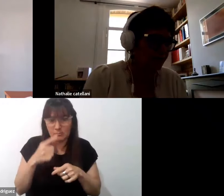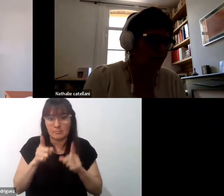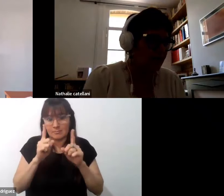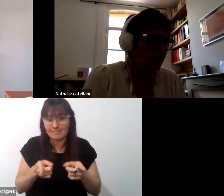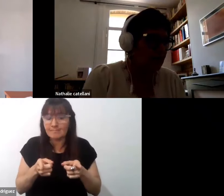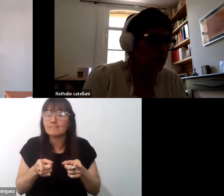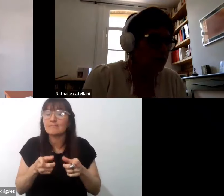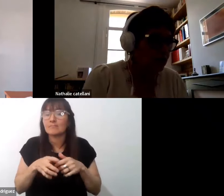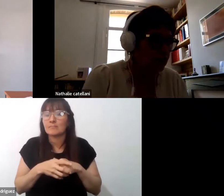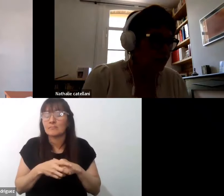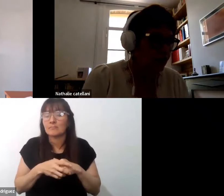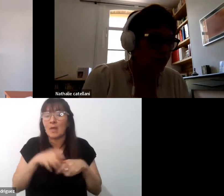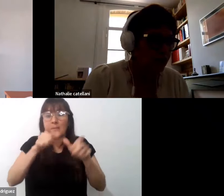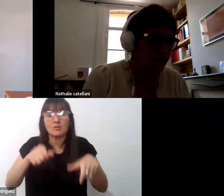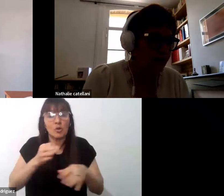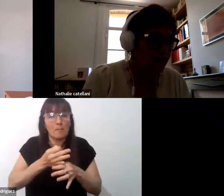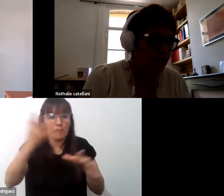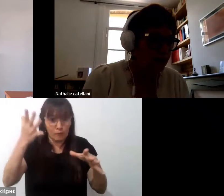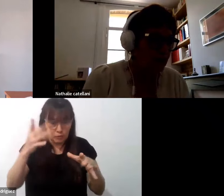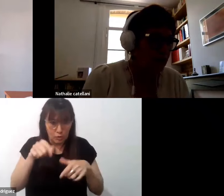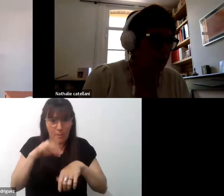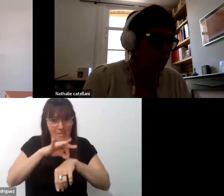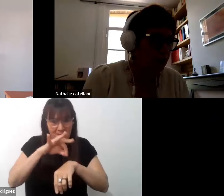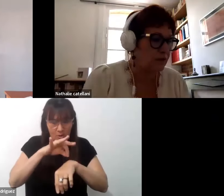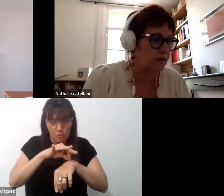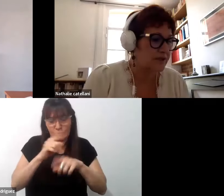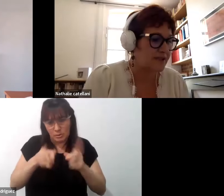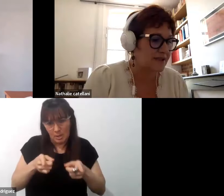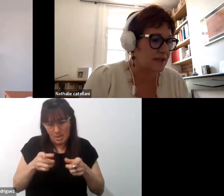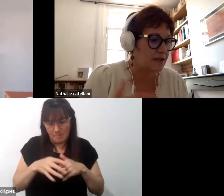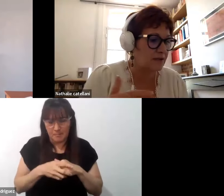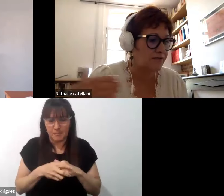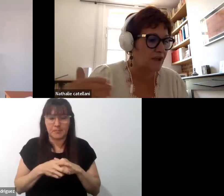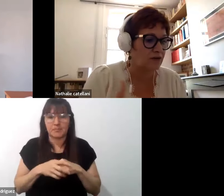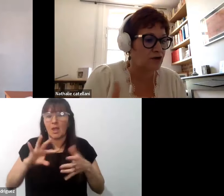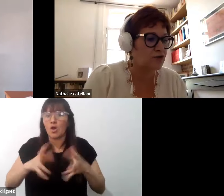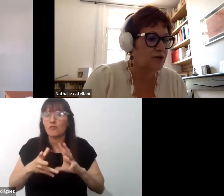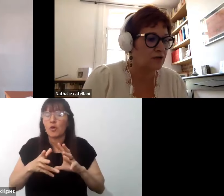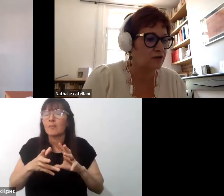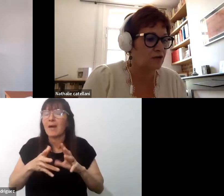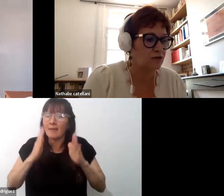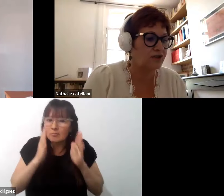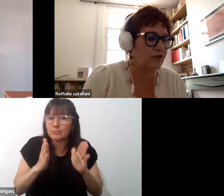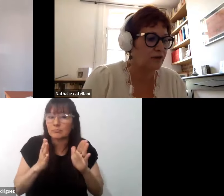profesionales del medio médico social. La forma de intervención